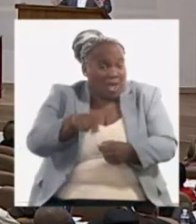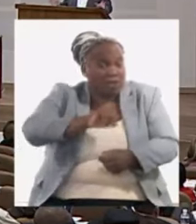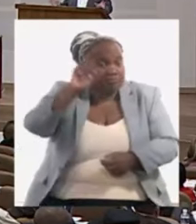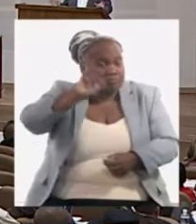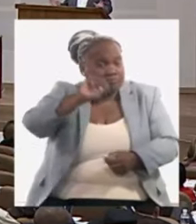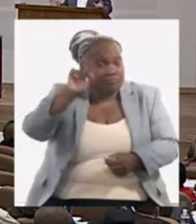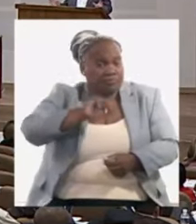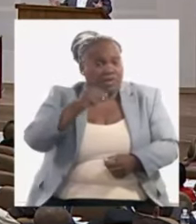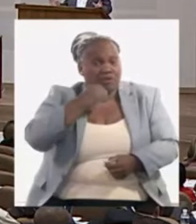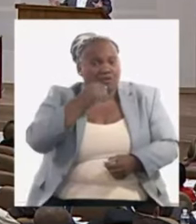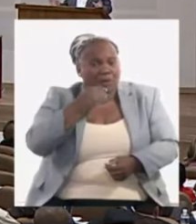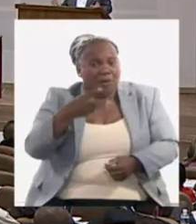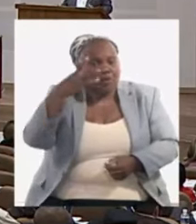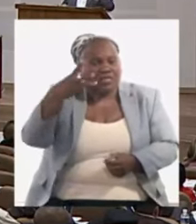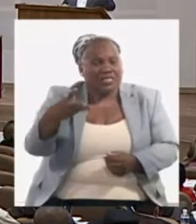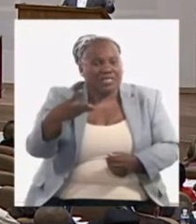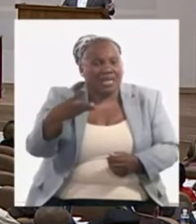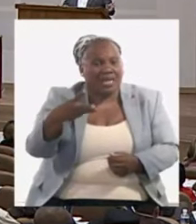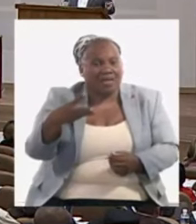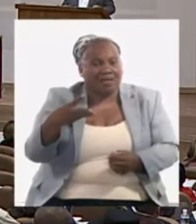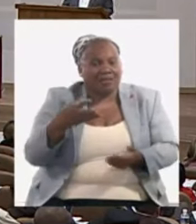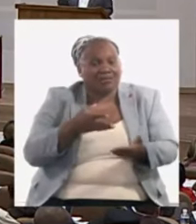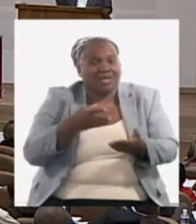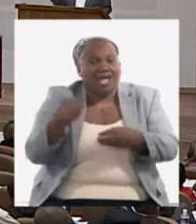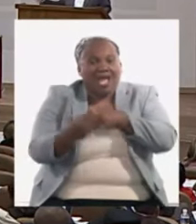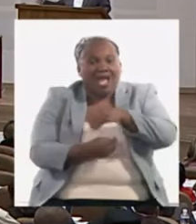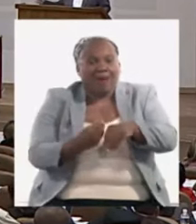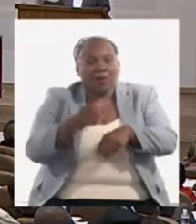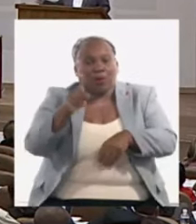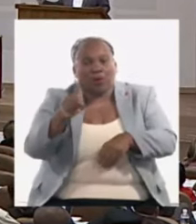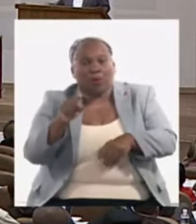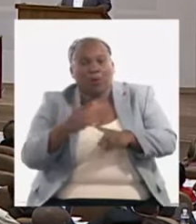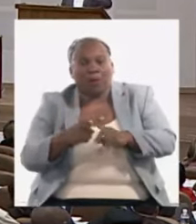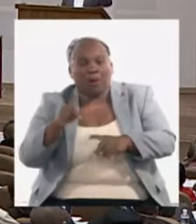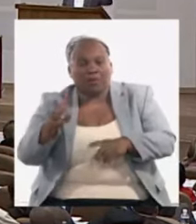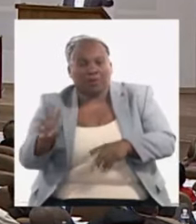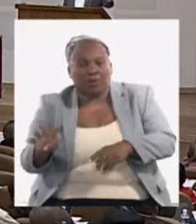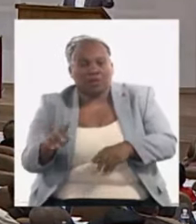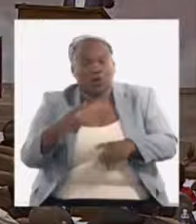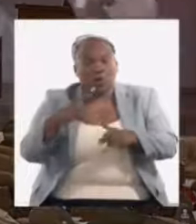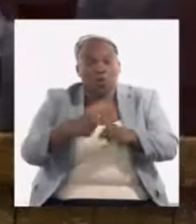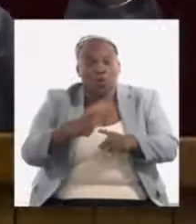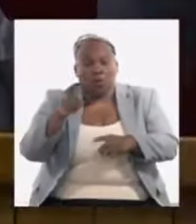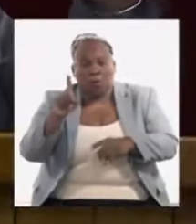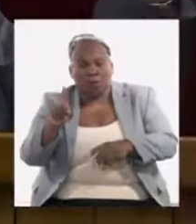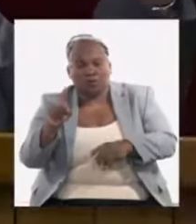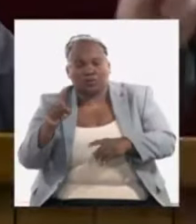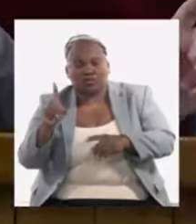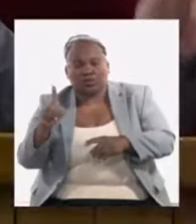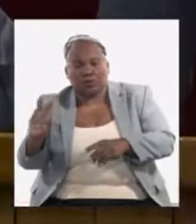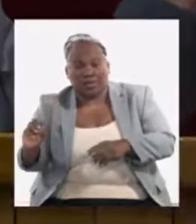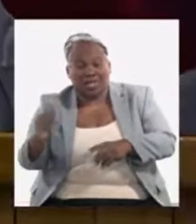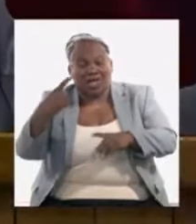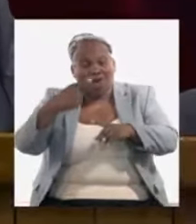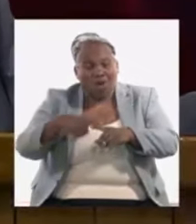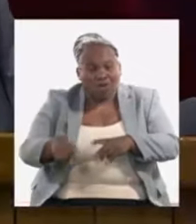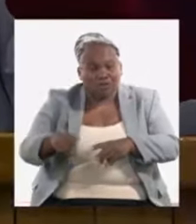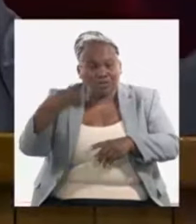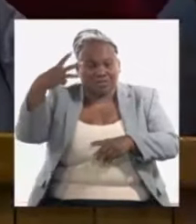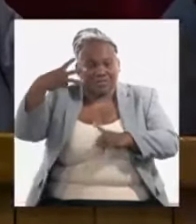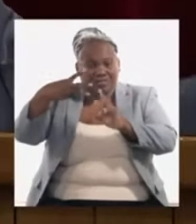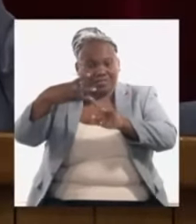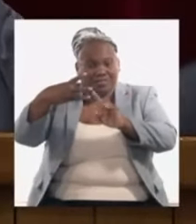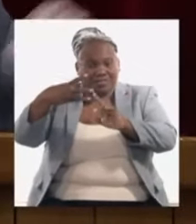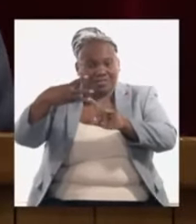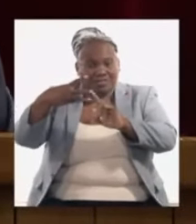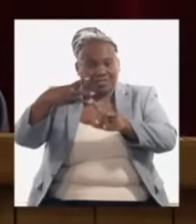con tres tipos de cambio prácticamente que tenemos en la economía el tipo de cambio 1x24 el tipo 1x120 y un tipo de cambio que no es cualquier tipo de cambio es un tipo de